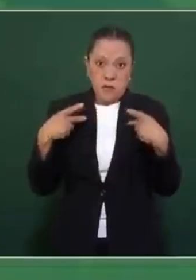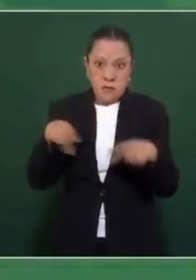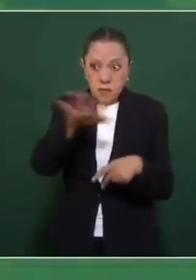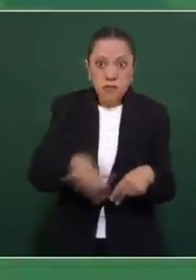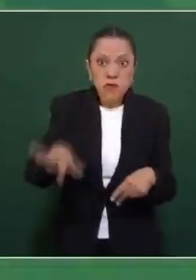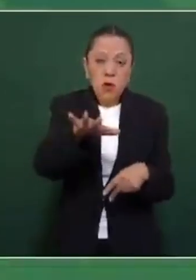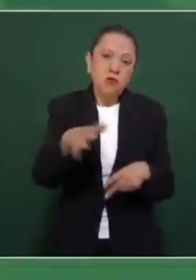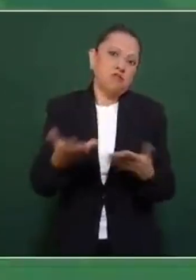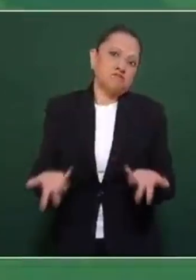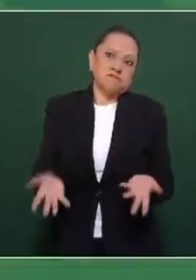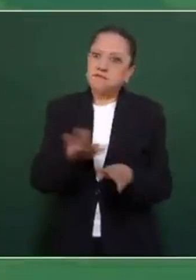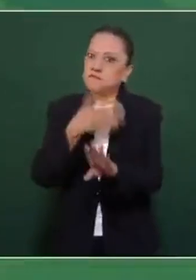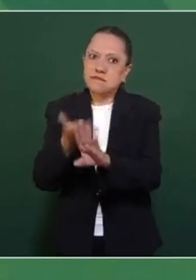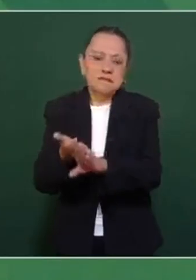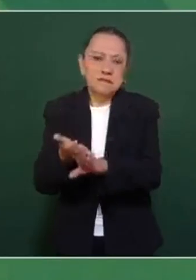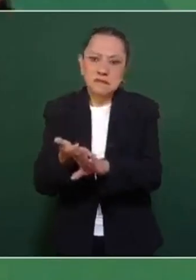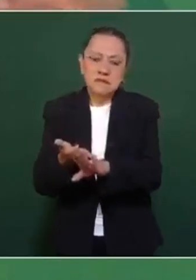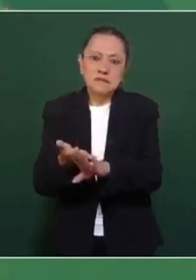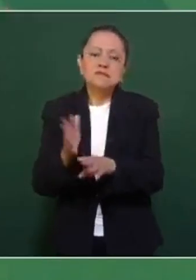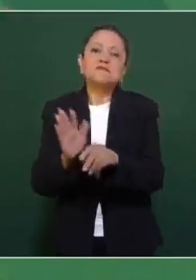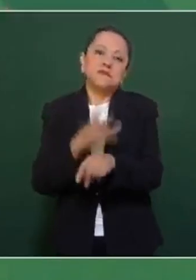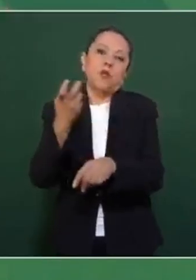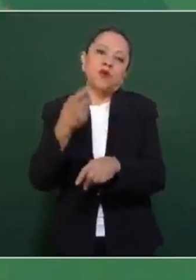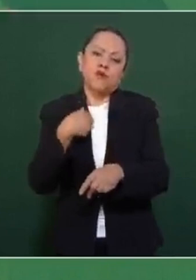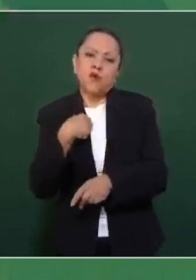entonces ¿qué les diría que